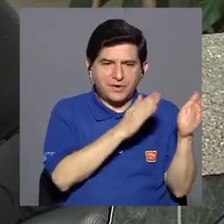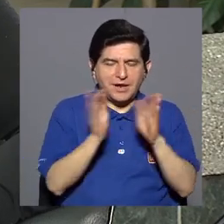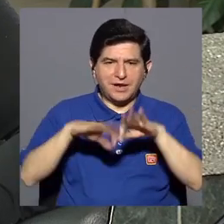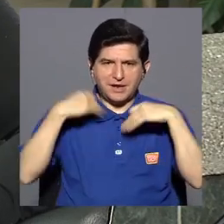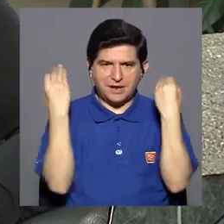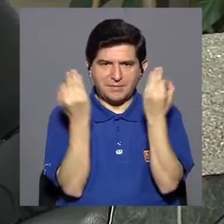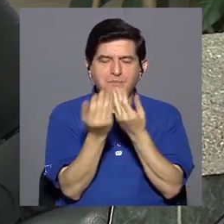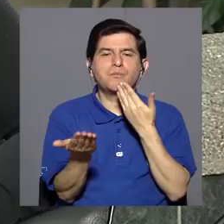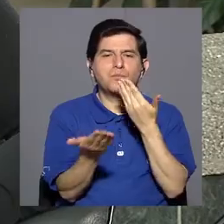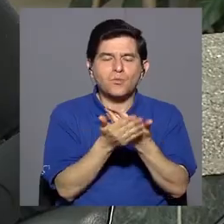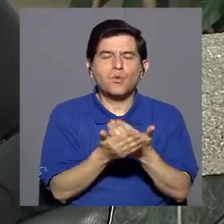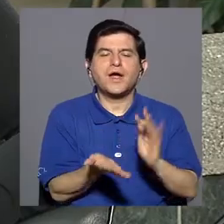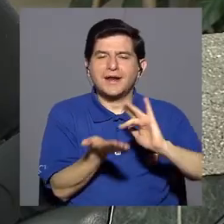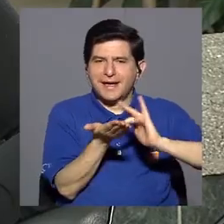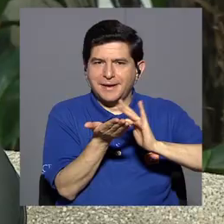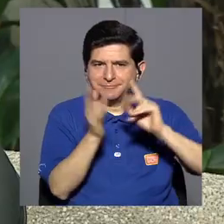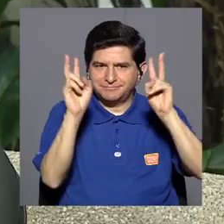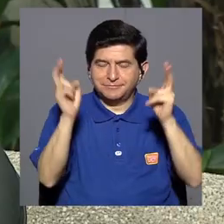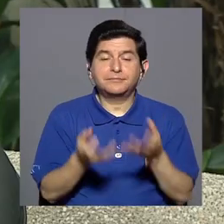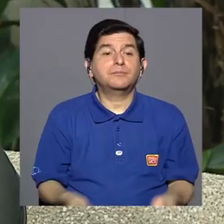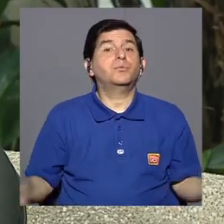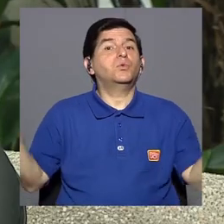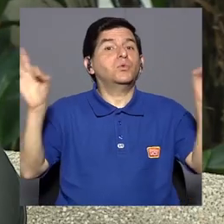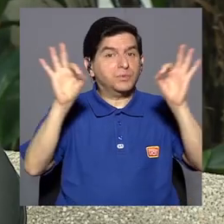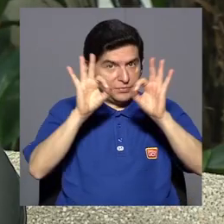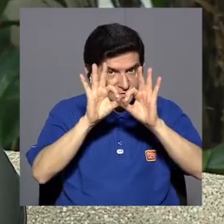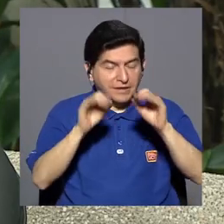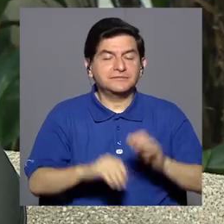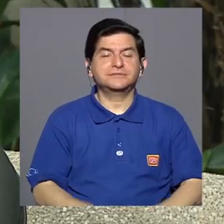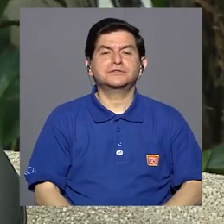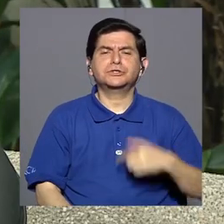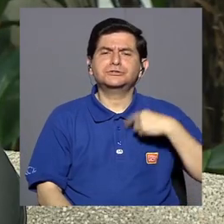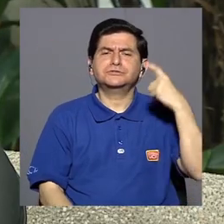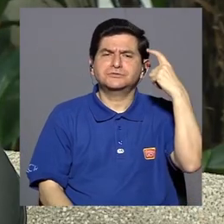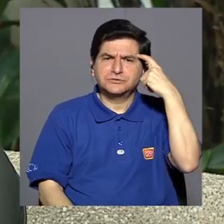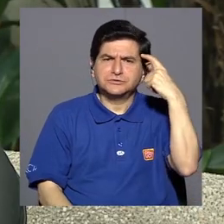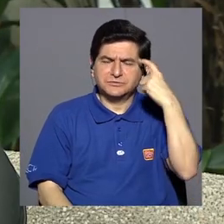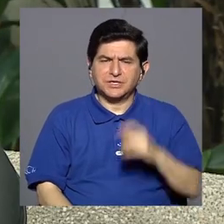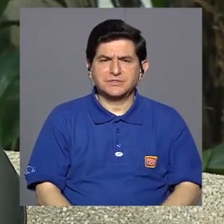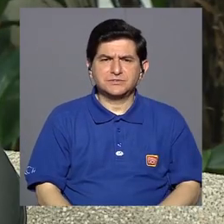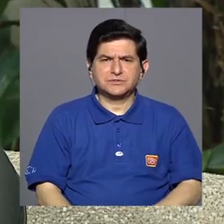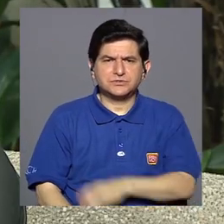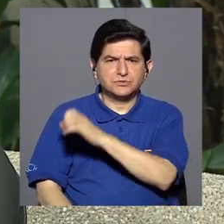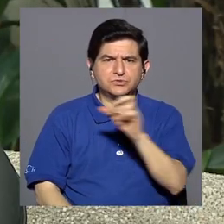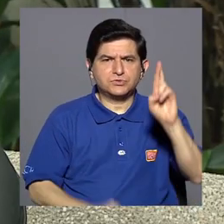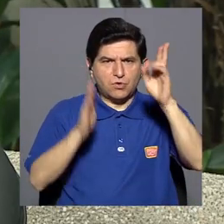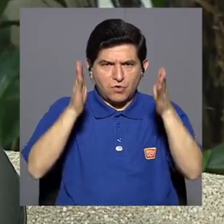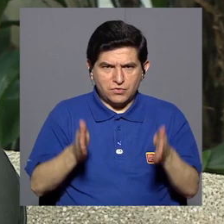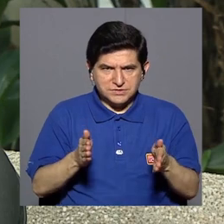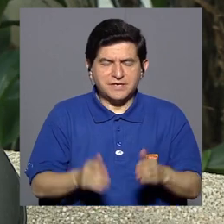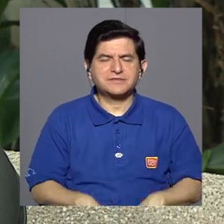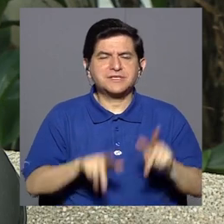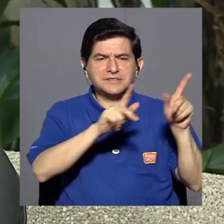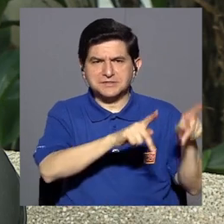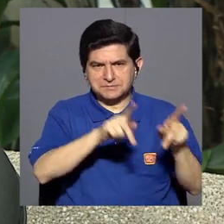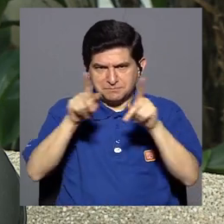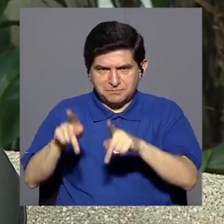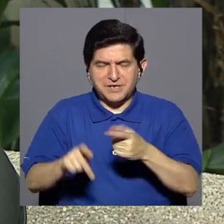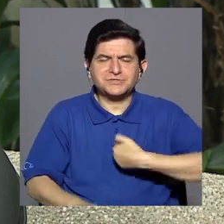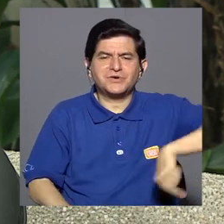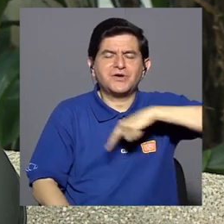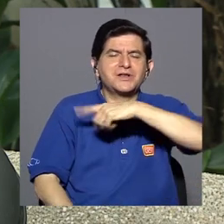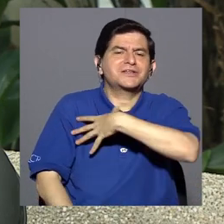familiar son una buena medicina. Fundamentales, y yo pienso que los ticos somos gente que